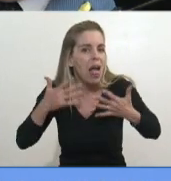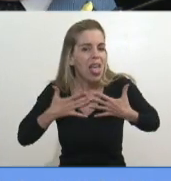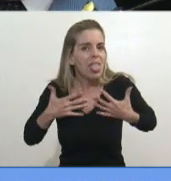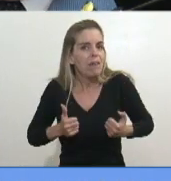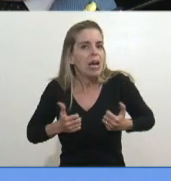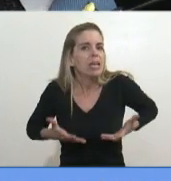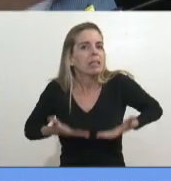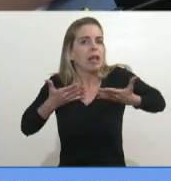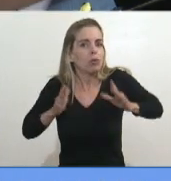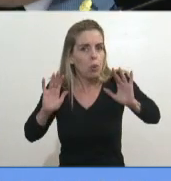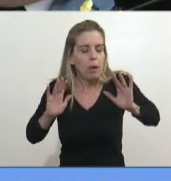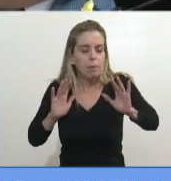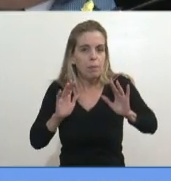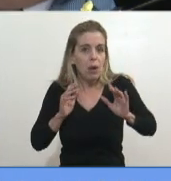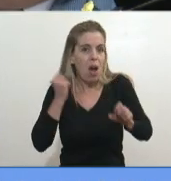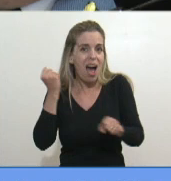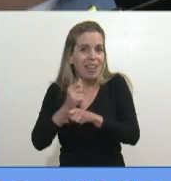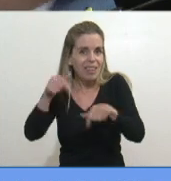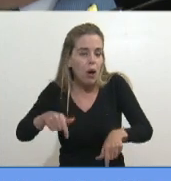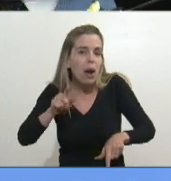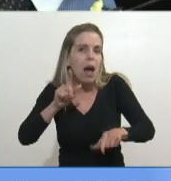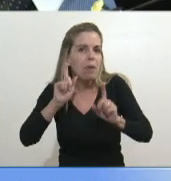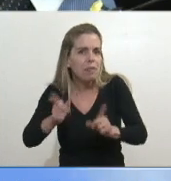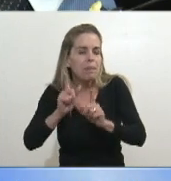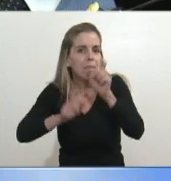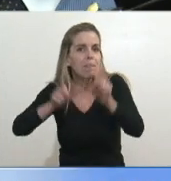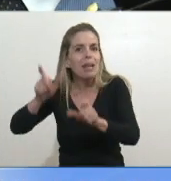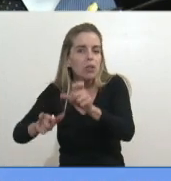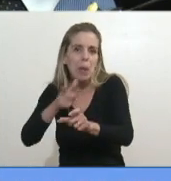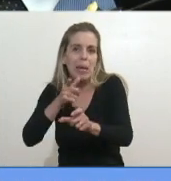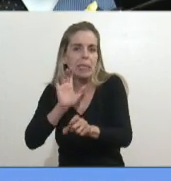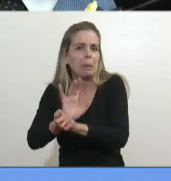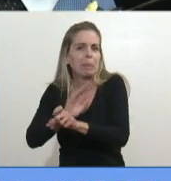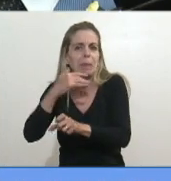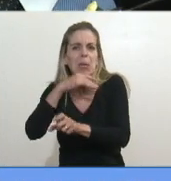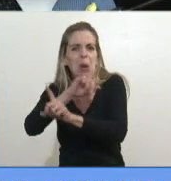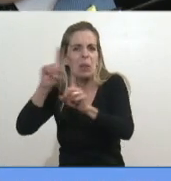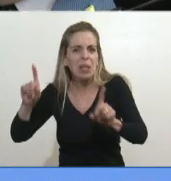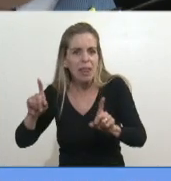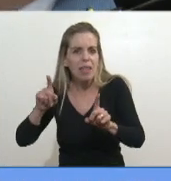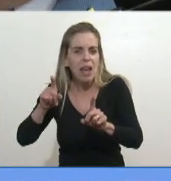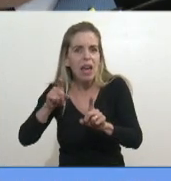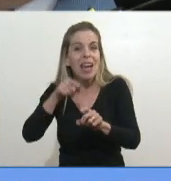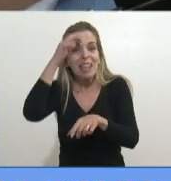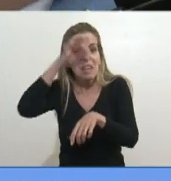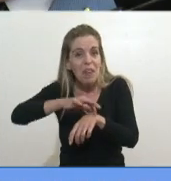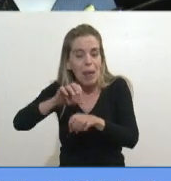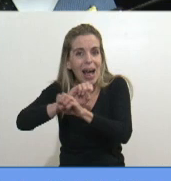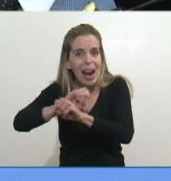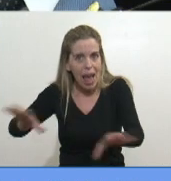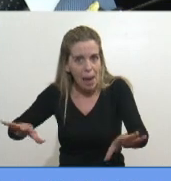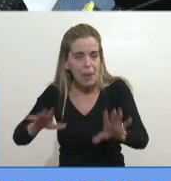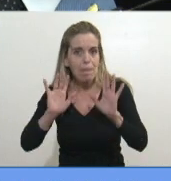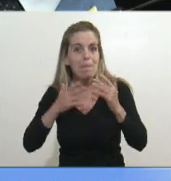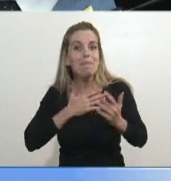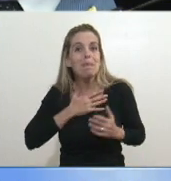Pero hay gente que no entendió esto. No entendió. Y el ejemplo más claro es